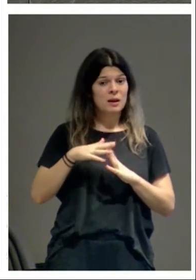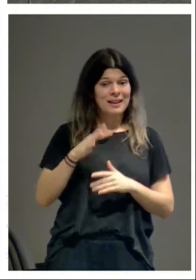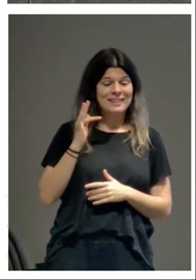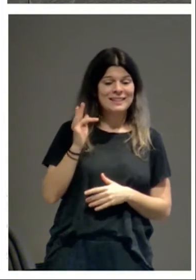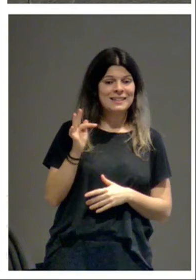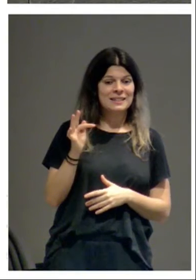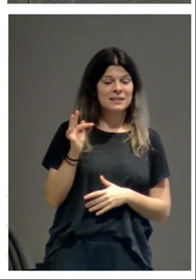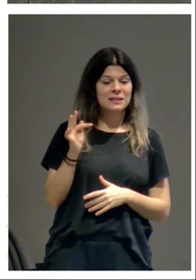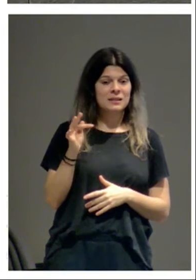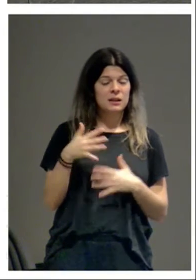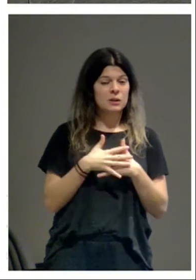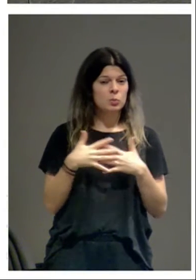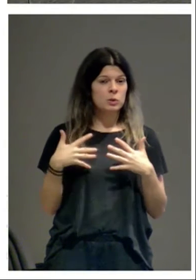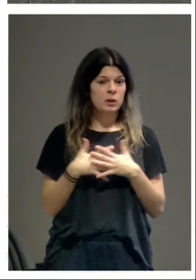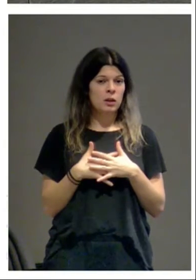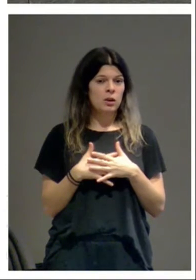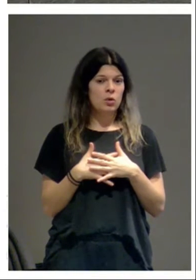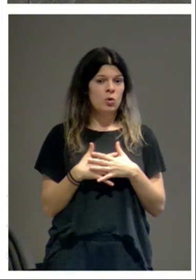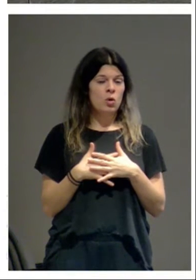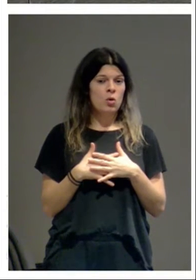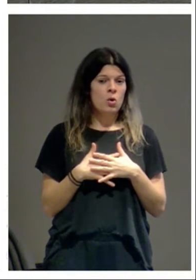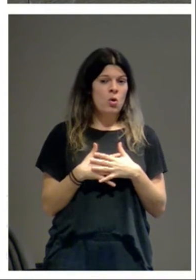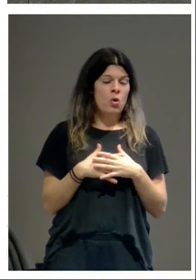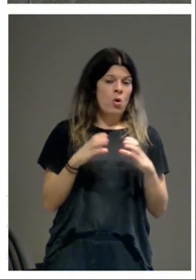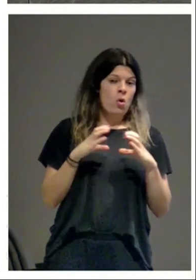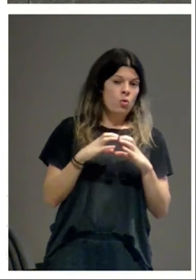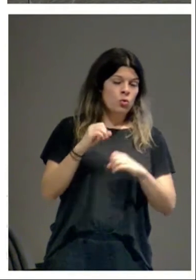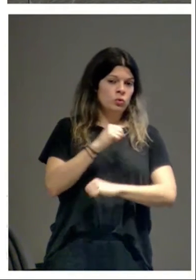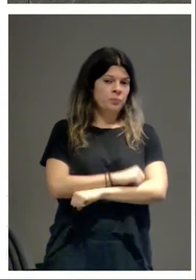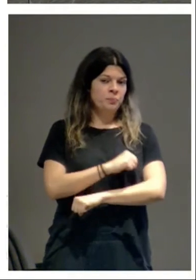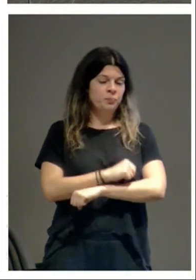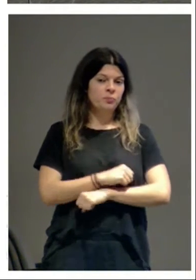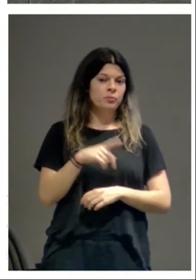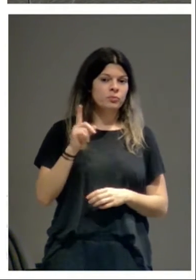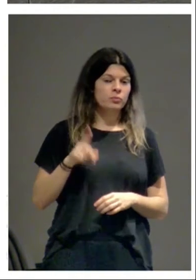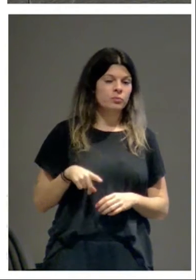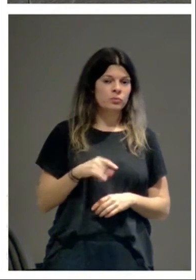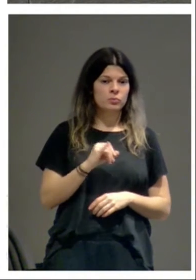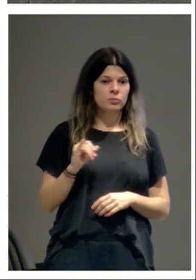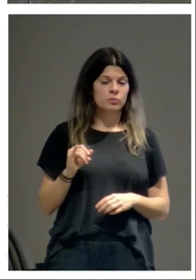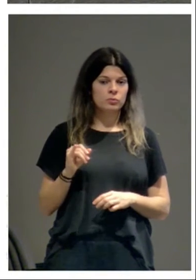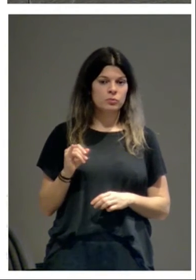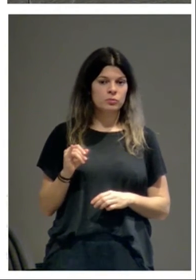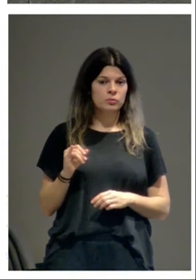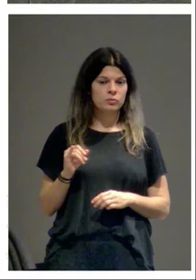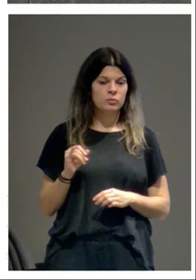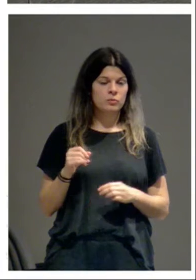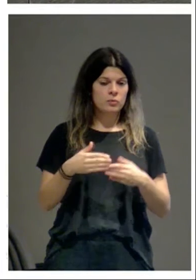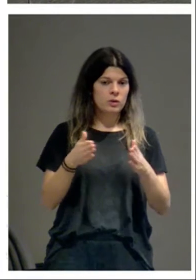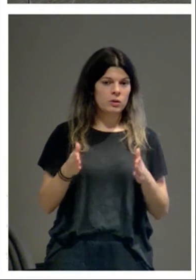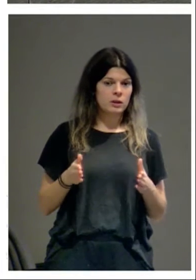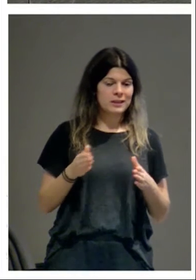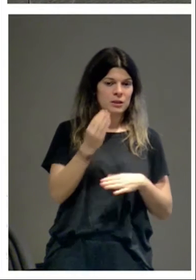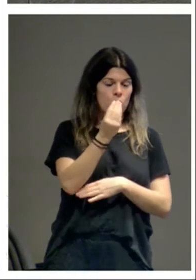de esa combinación de óculos y ventanas, resulta que tenemos que esta arquería apea en capiteles sobre